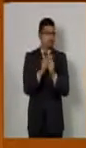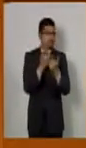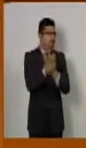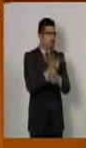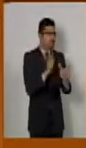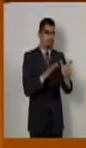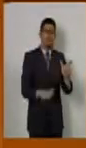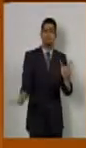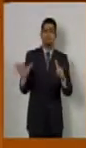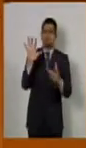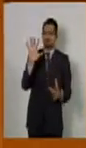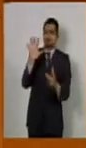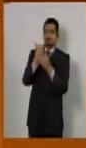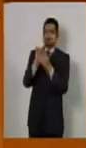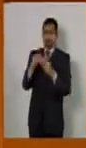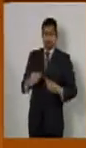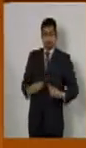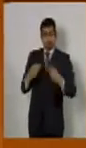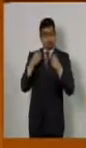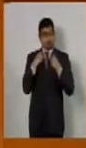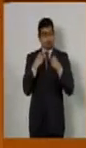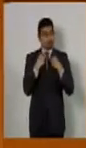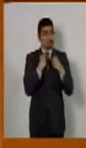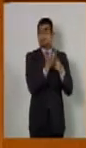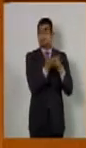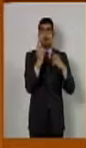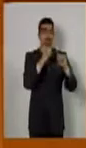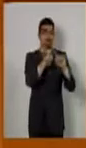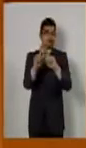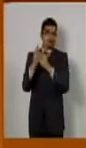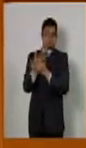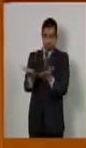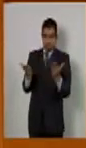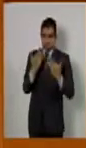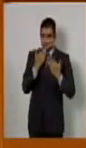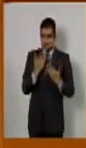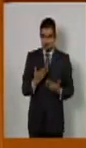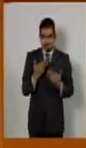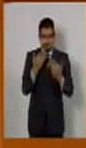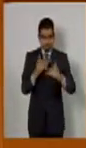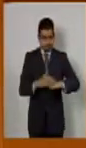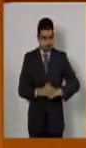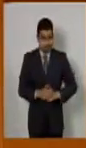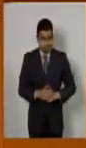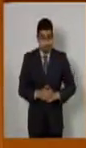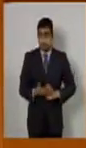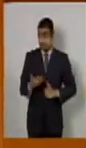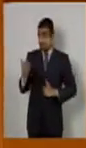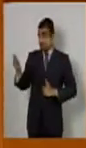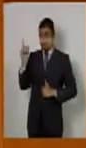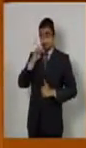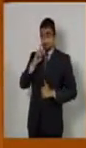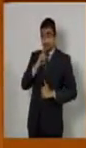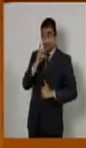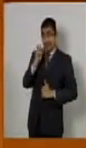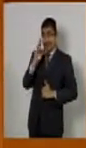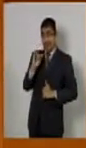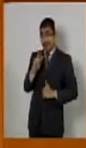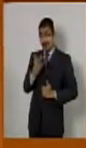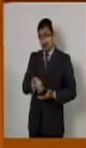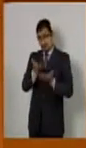de la vida y sus variedades. Así, gracias a la maestra Carabias,